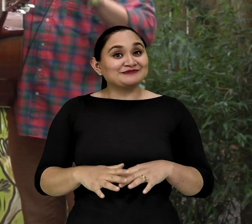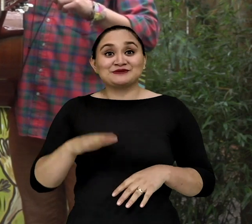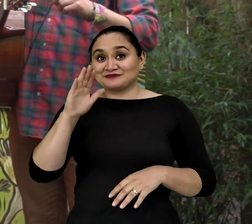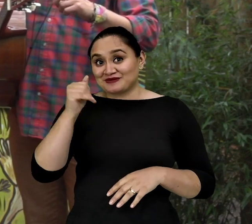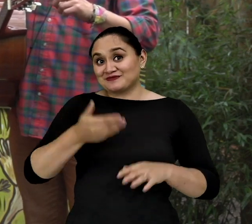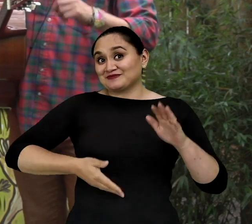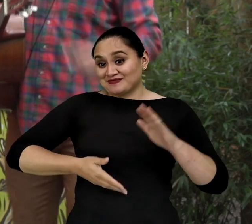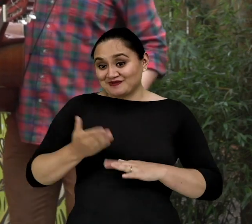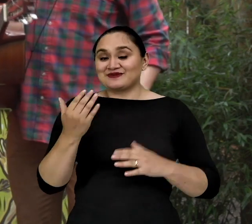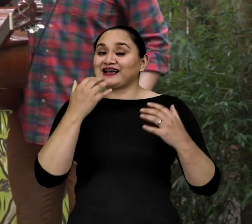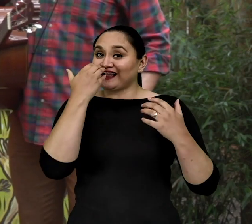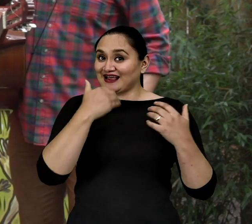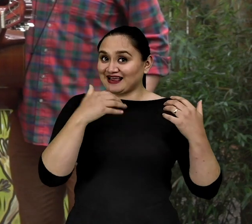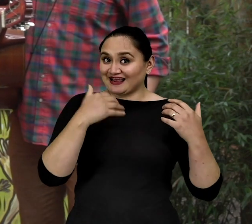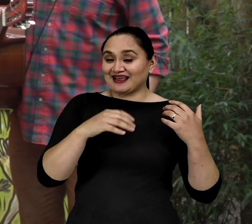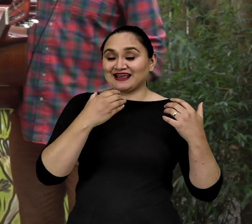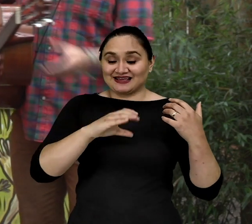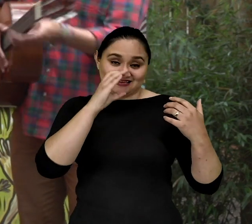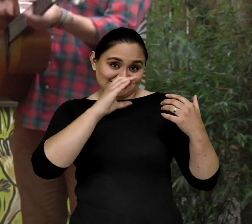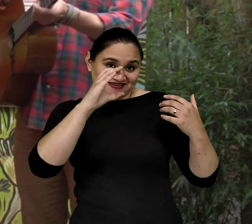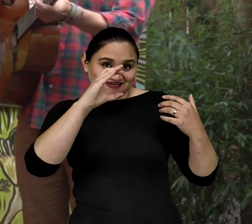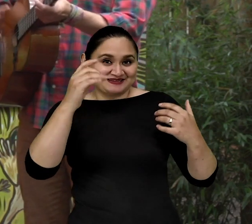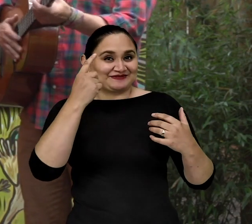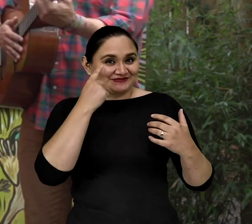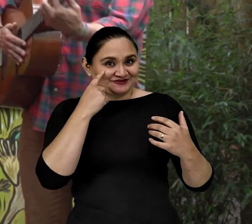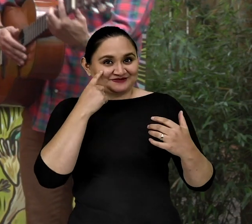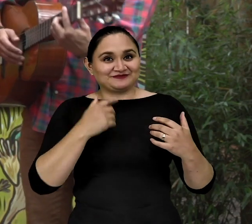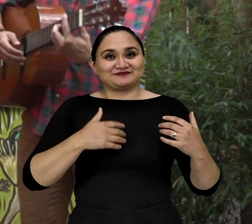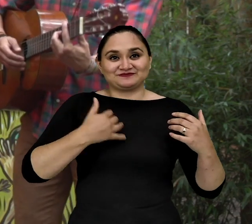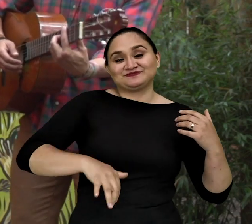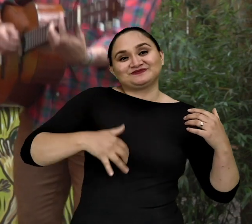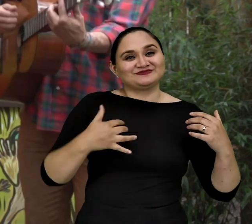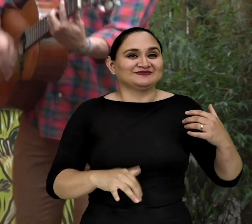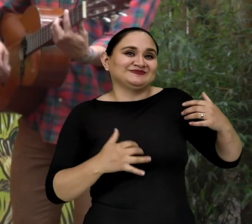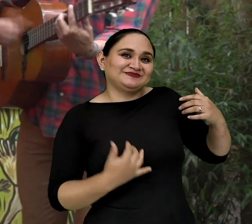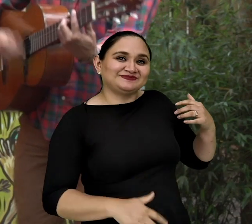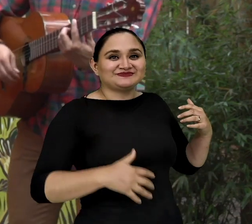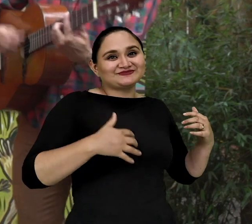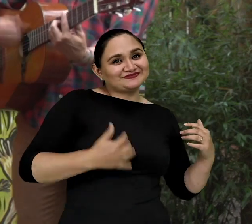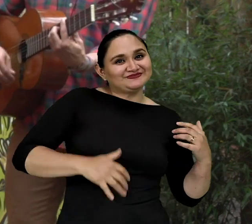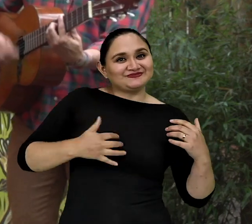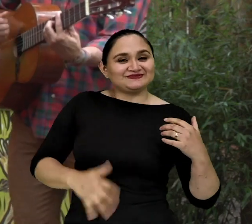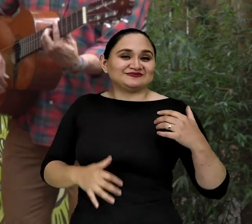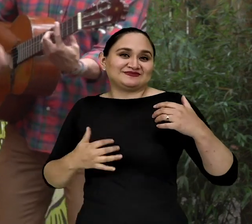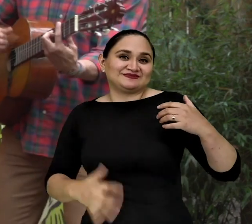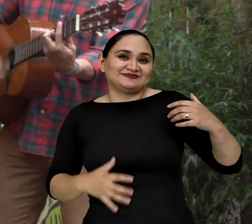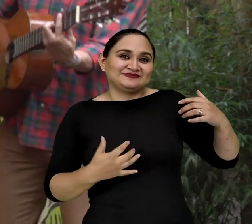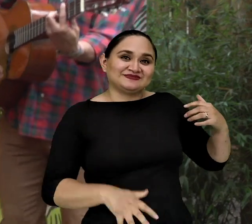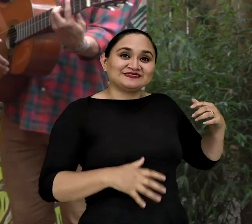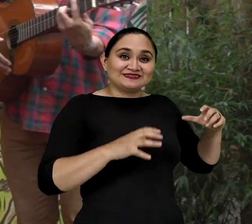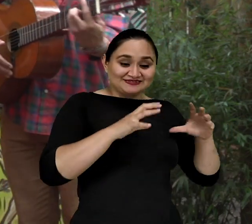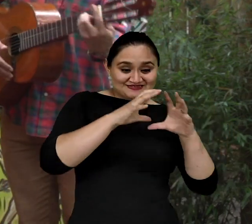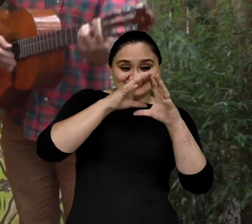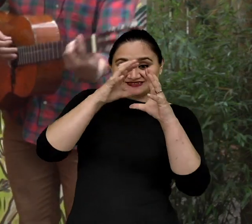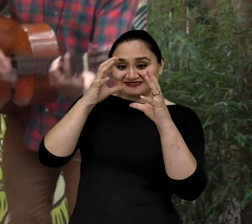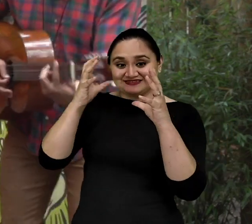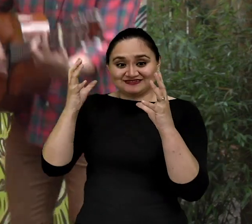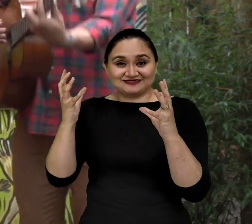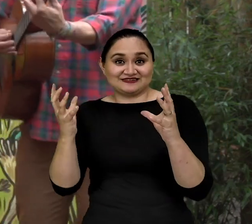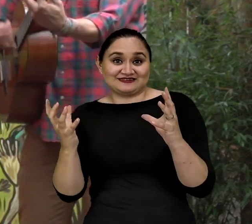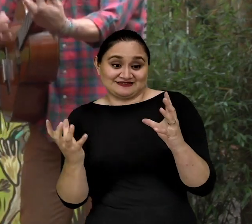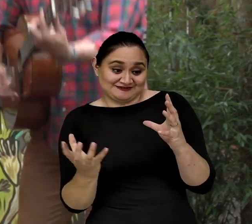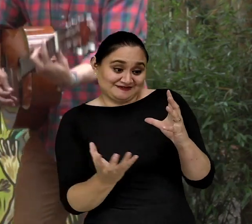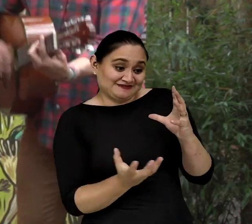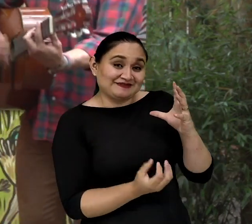-toc-toc-toc-toc-toc-toc-toc